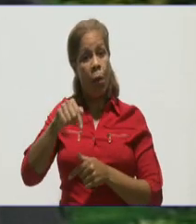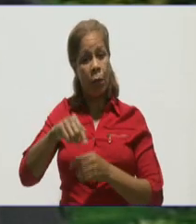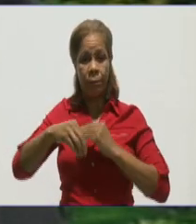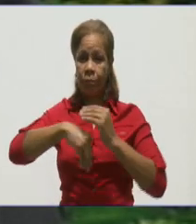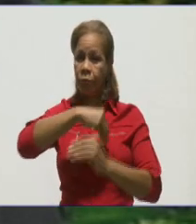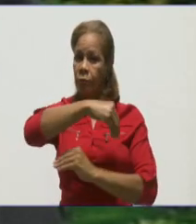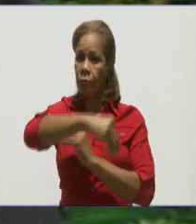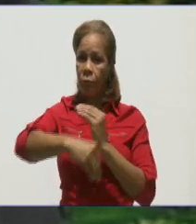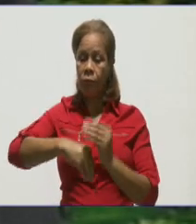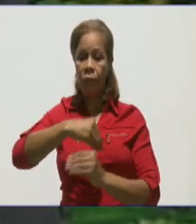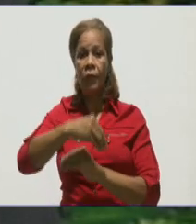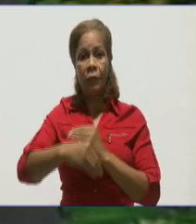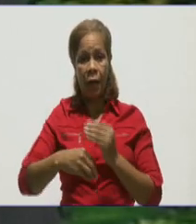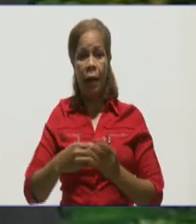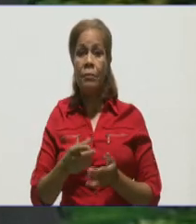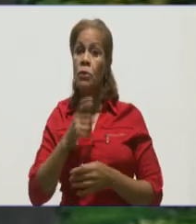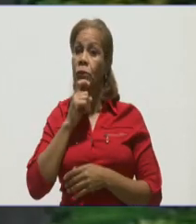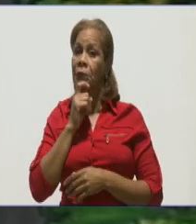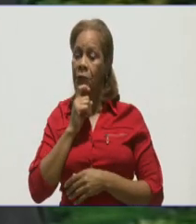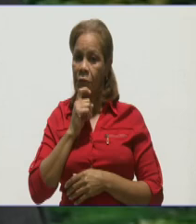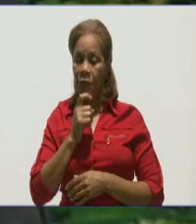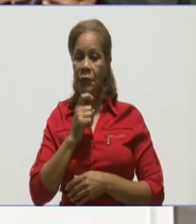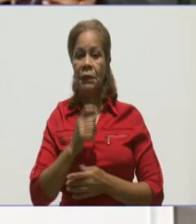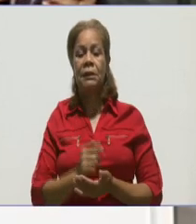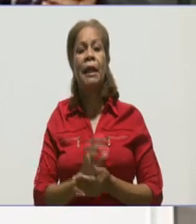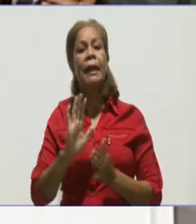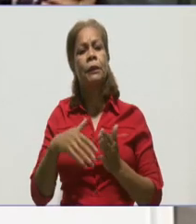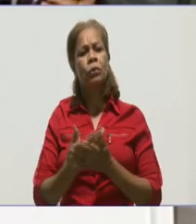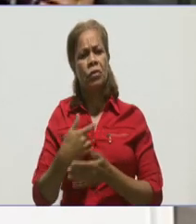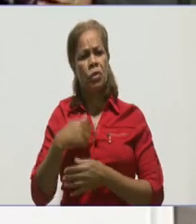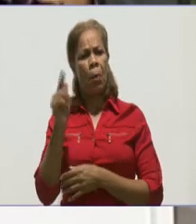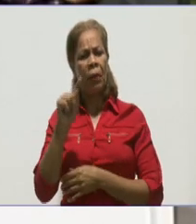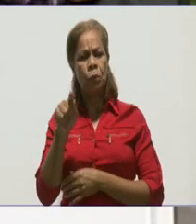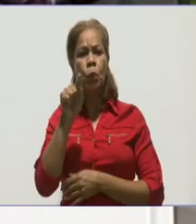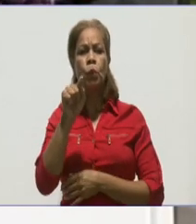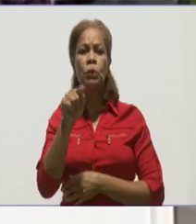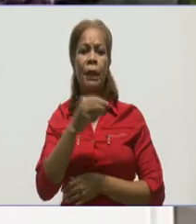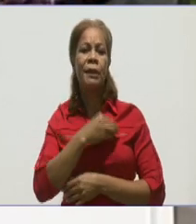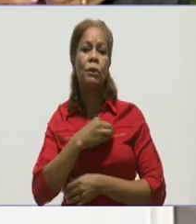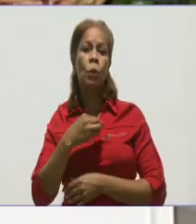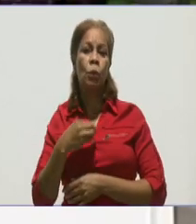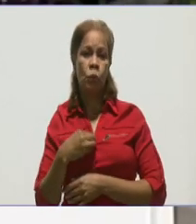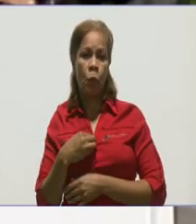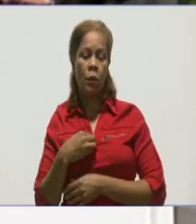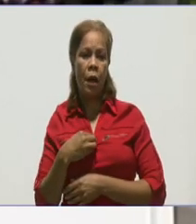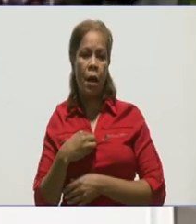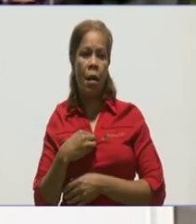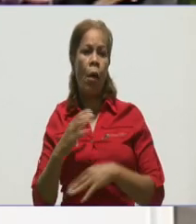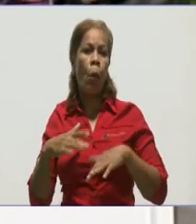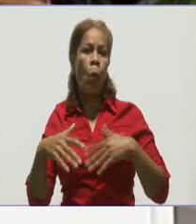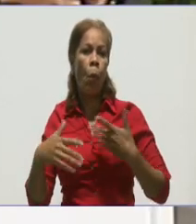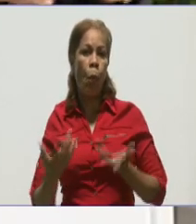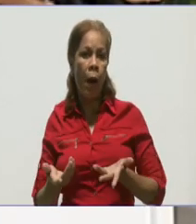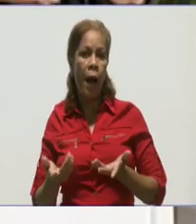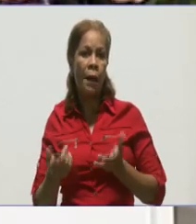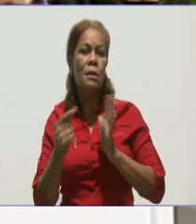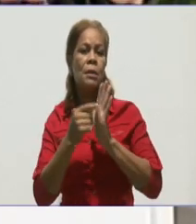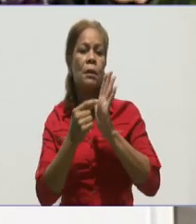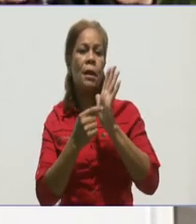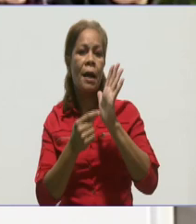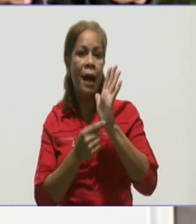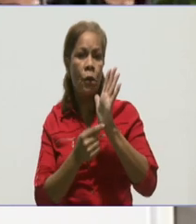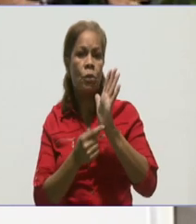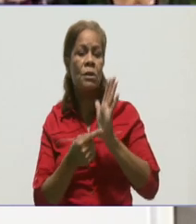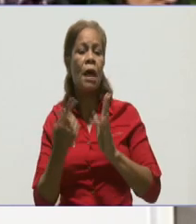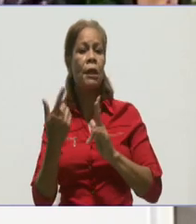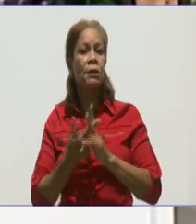tanto difícil. Desde su punto de vista médico, ¿cuáles causas y condiciones han tenido que ver con